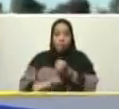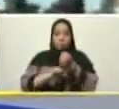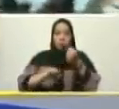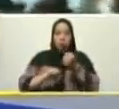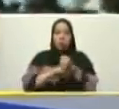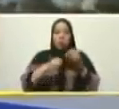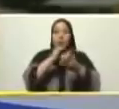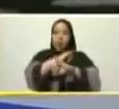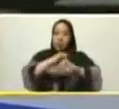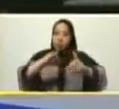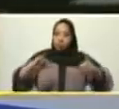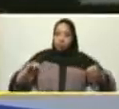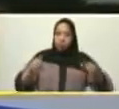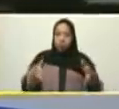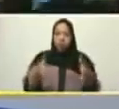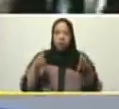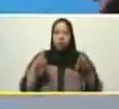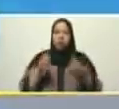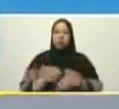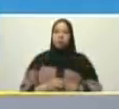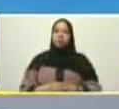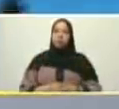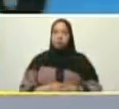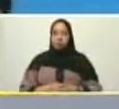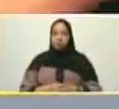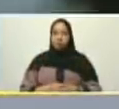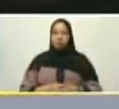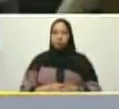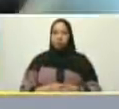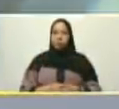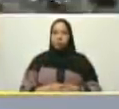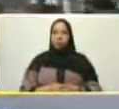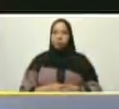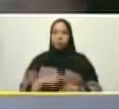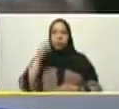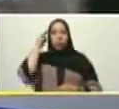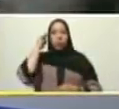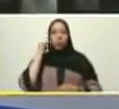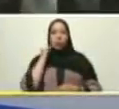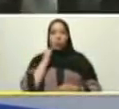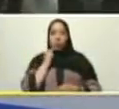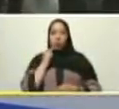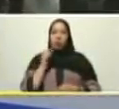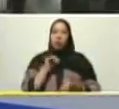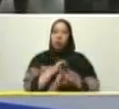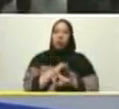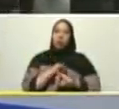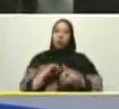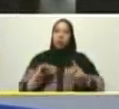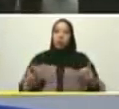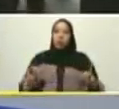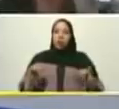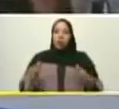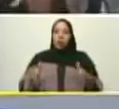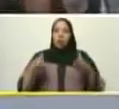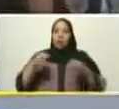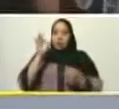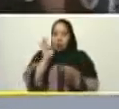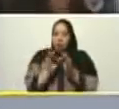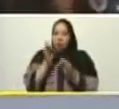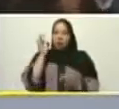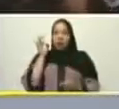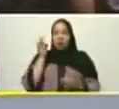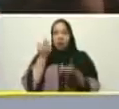y la victoria. Fue Bolívar el que concretó los grandes éxitos